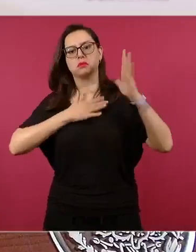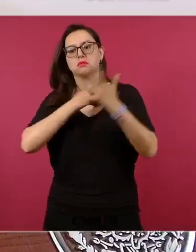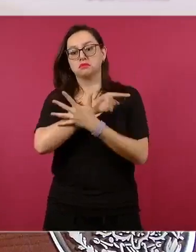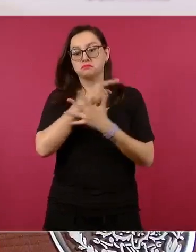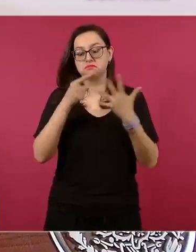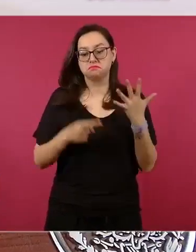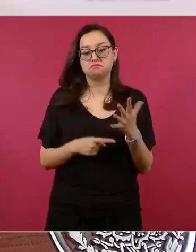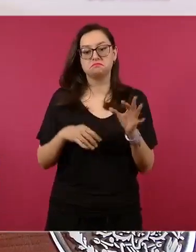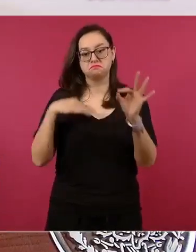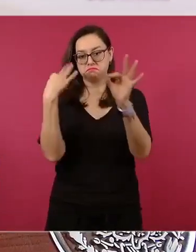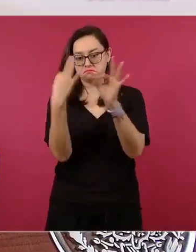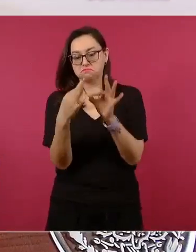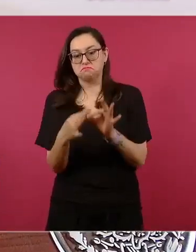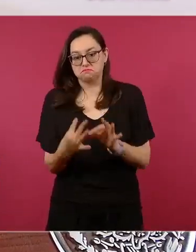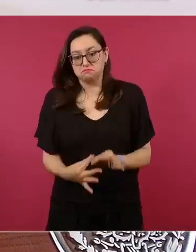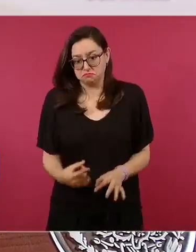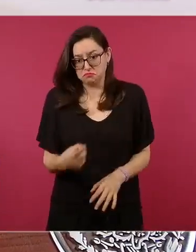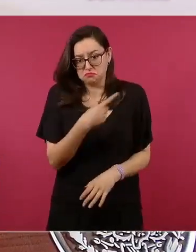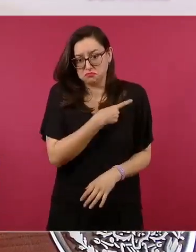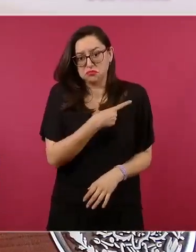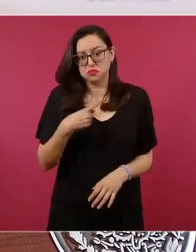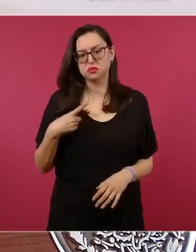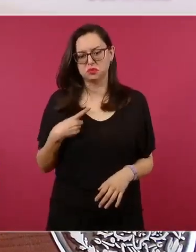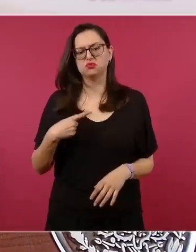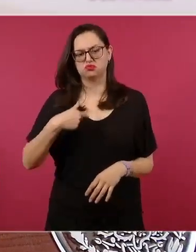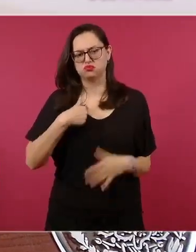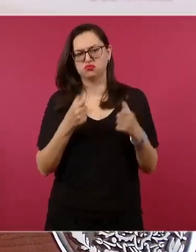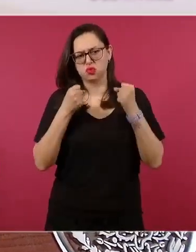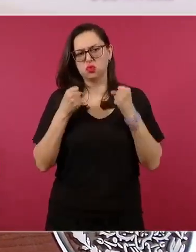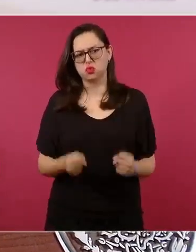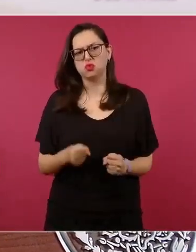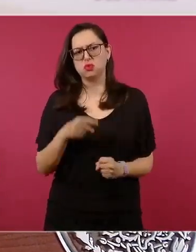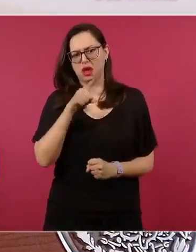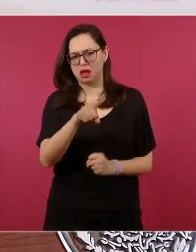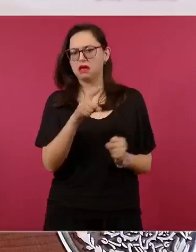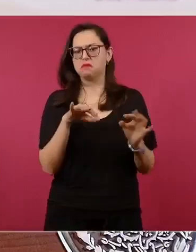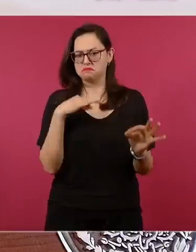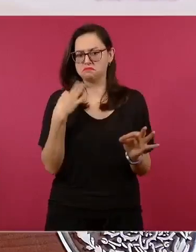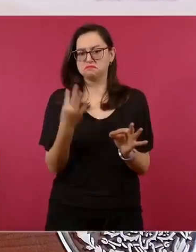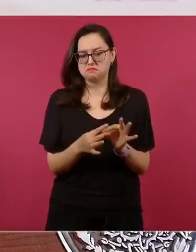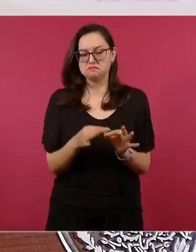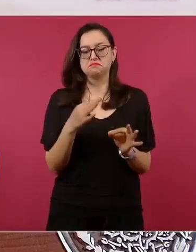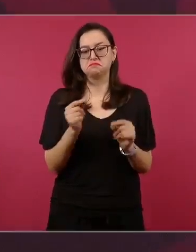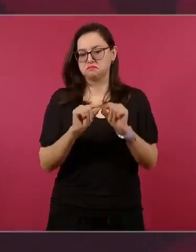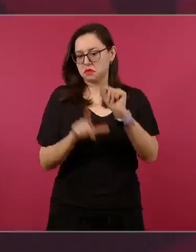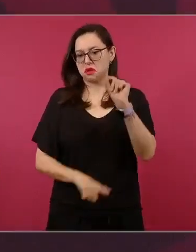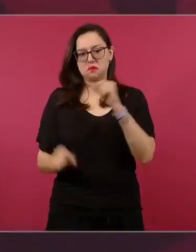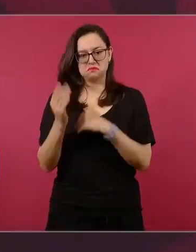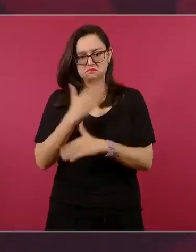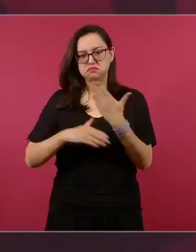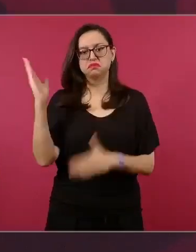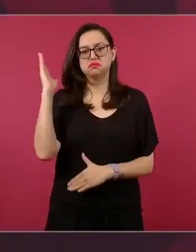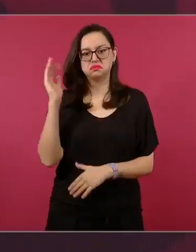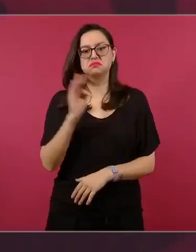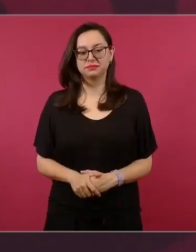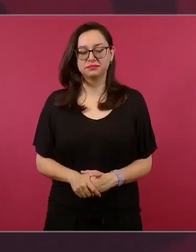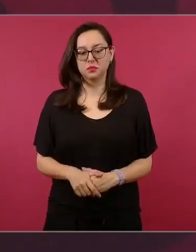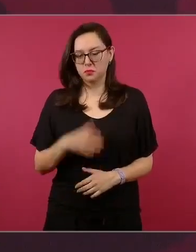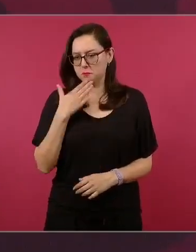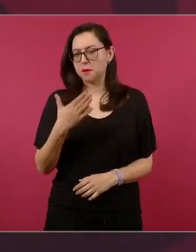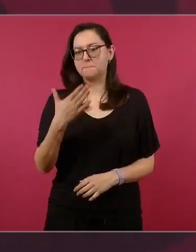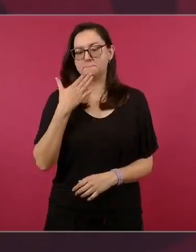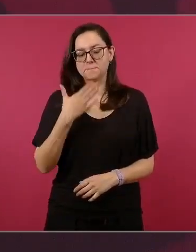Va a cumplir, va a cumplir y le va a ir muy bien a nuestro país, mucho muy bien,